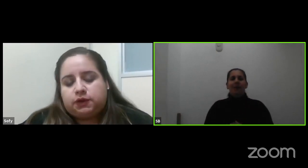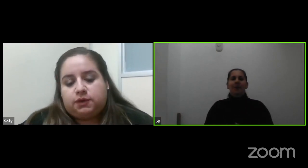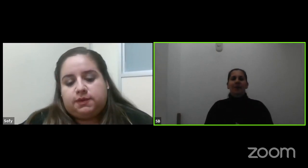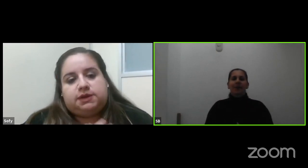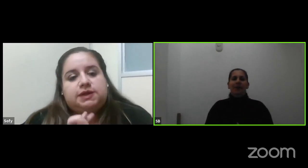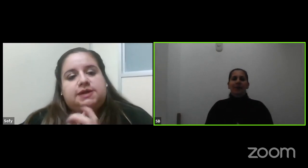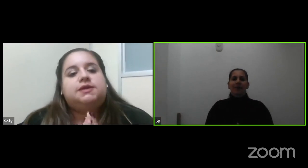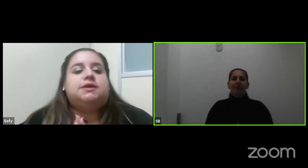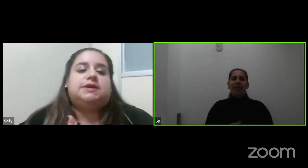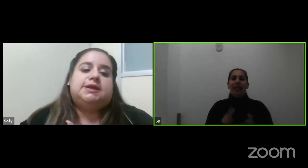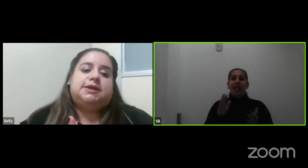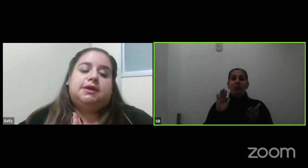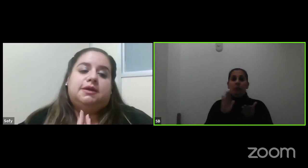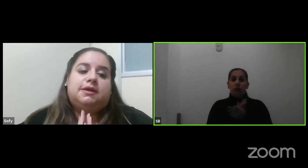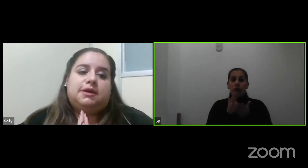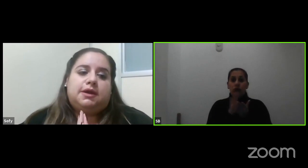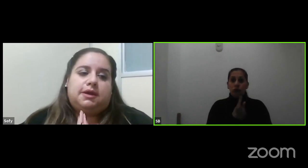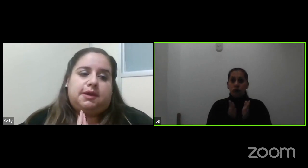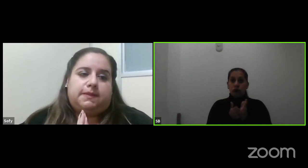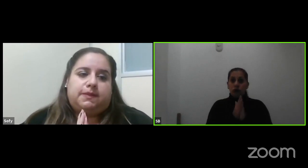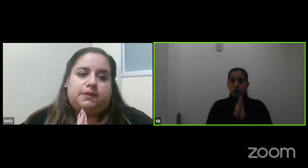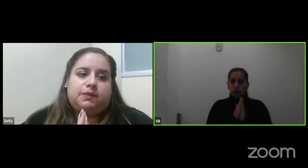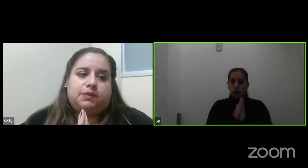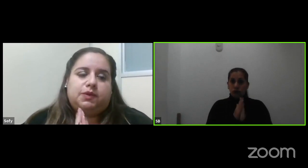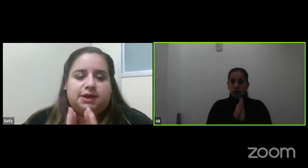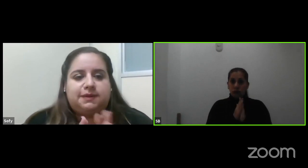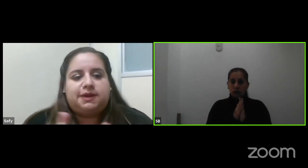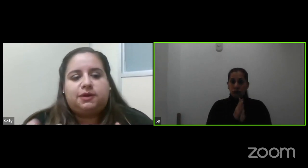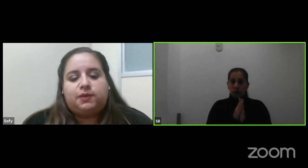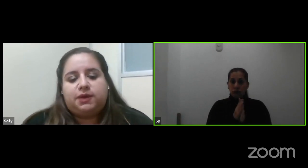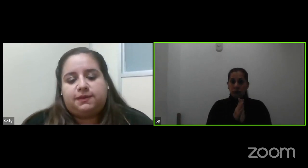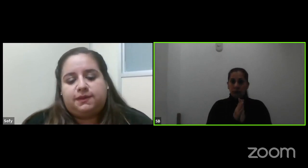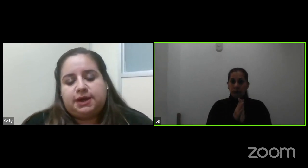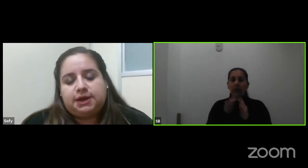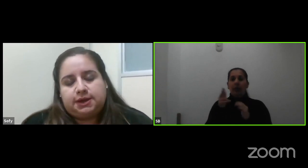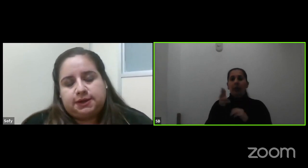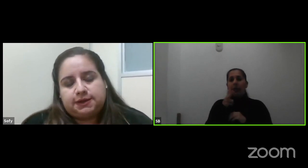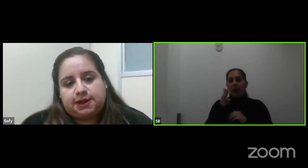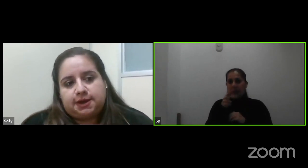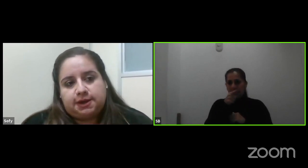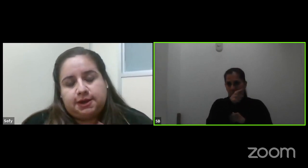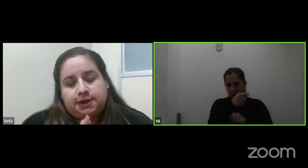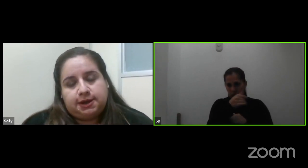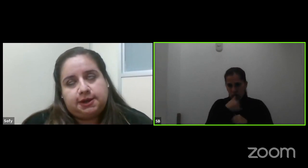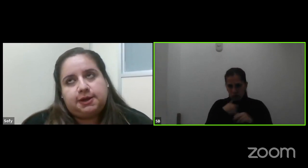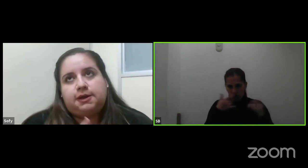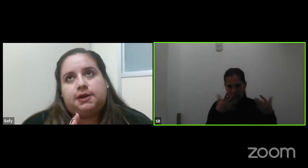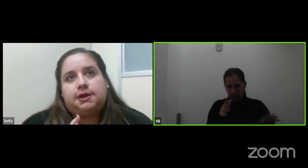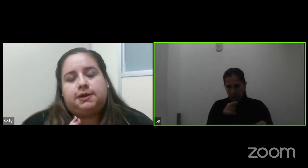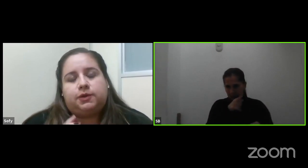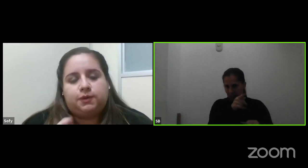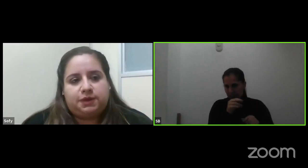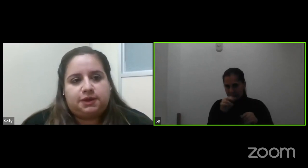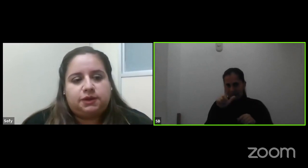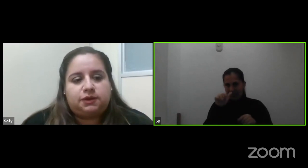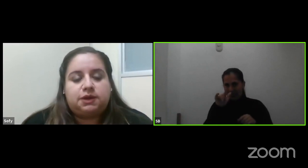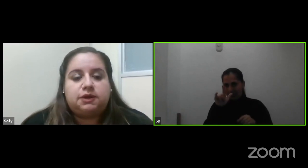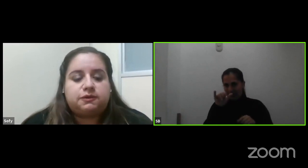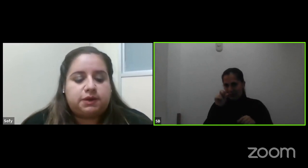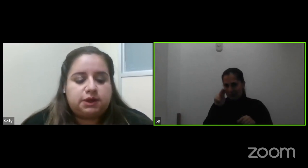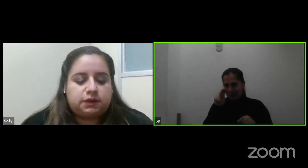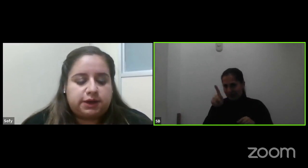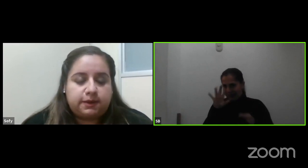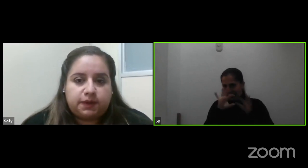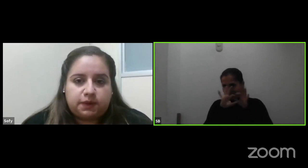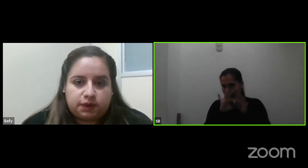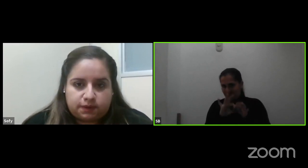los documentos que se solicitan durante el video lo pueden ver está ahí el link y un video de donde